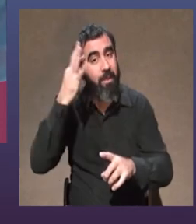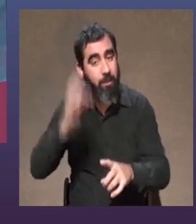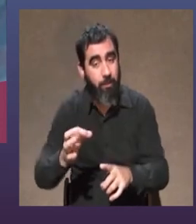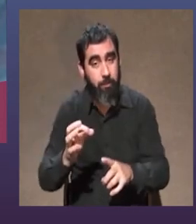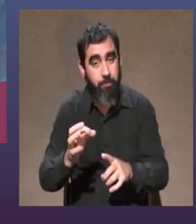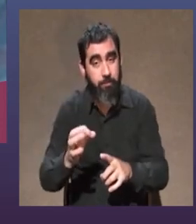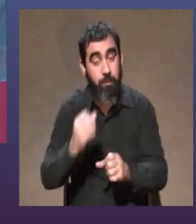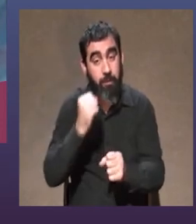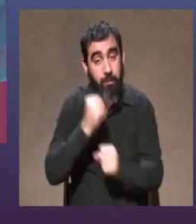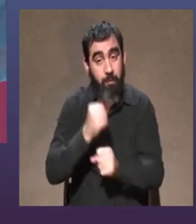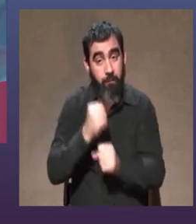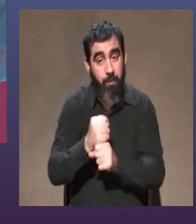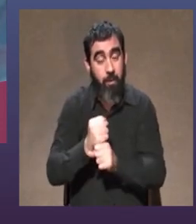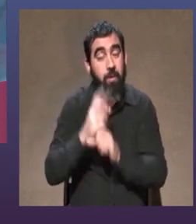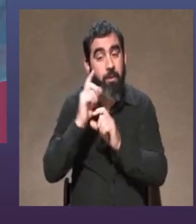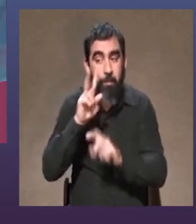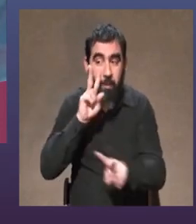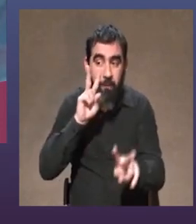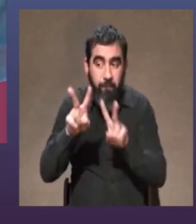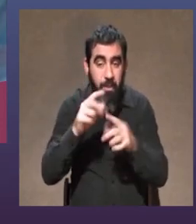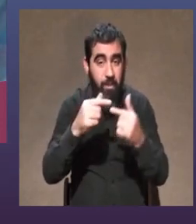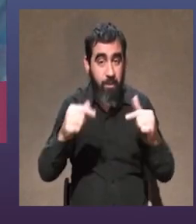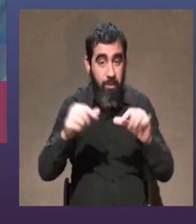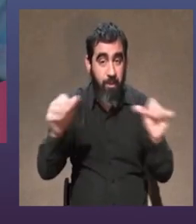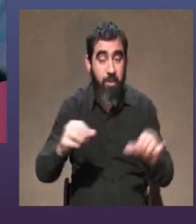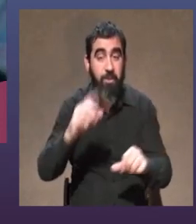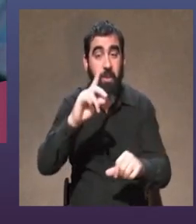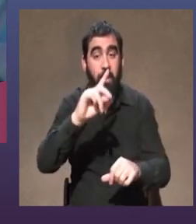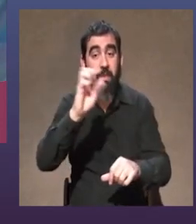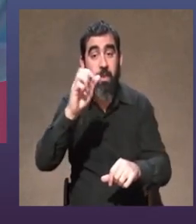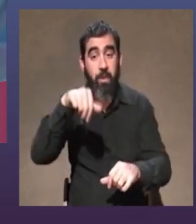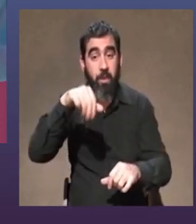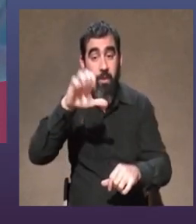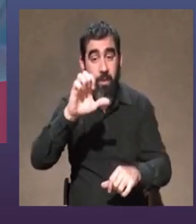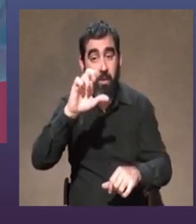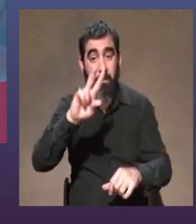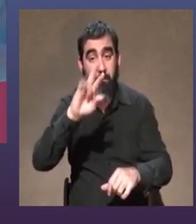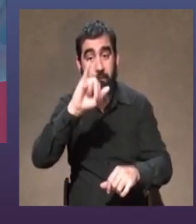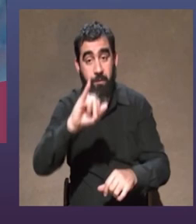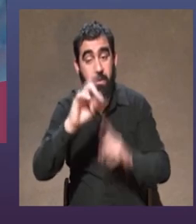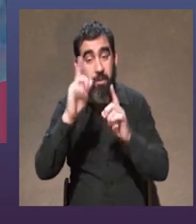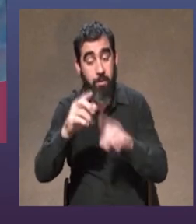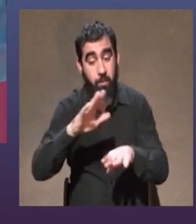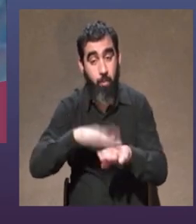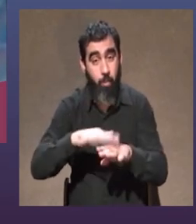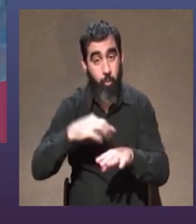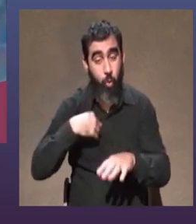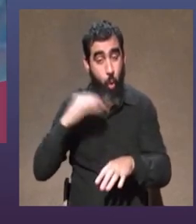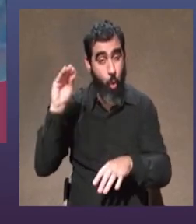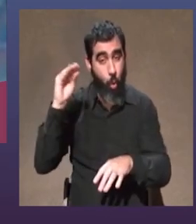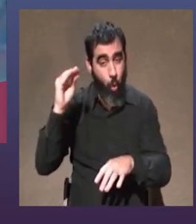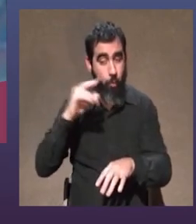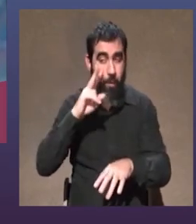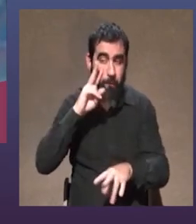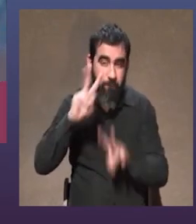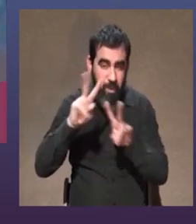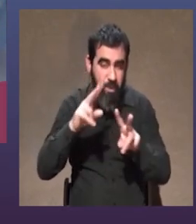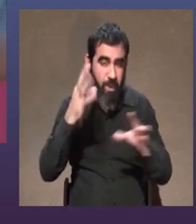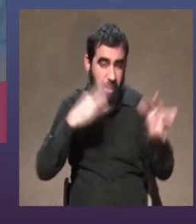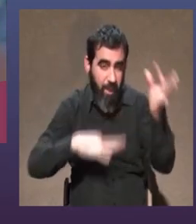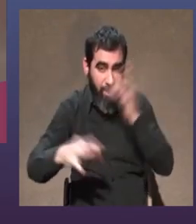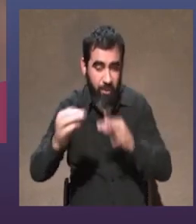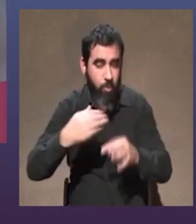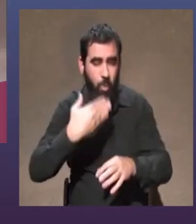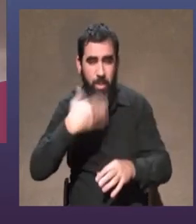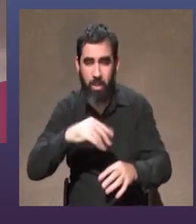plano creo que el trabajar y ver los espectáculos de Denevi de Jorge Denevi en un momento de mi juventud cuando yo todavía veía